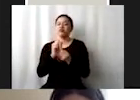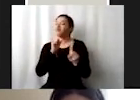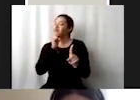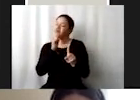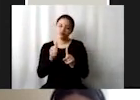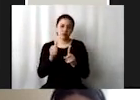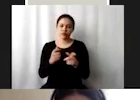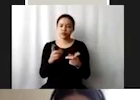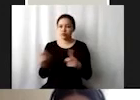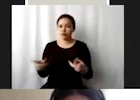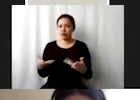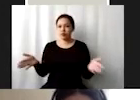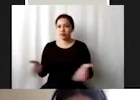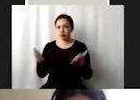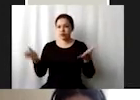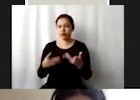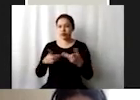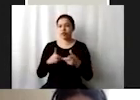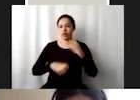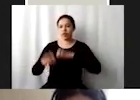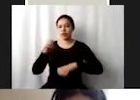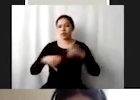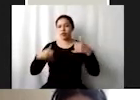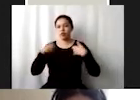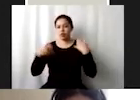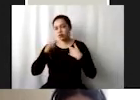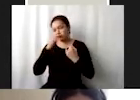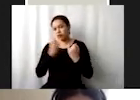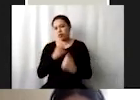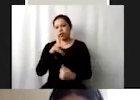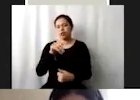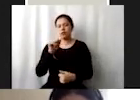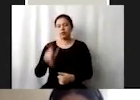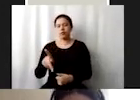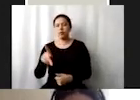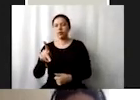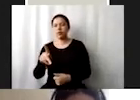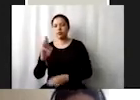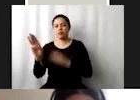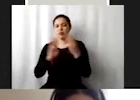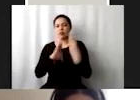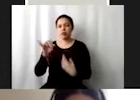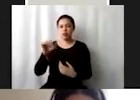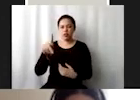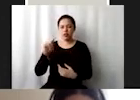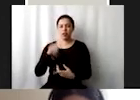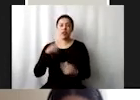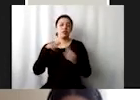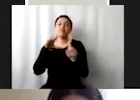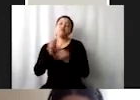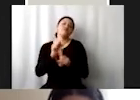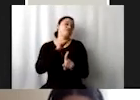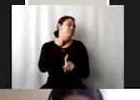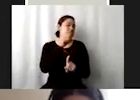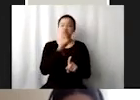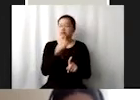en marcha una estrategia mundial para el empleo de los jóvenes y aplicar el pacto mundial para el empleo de la OIT esto tampoco se ha logrado como lo ven